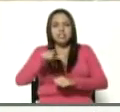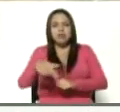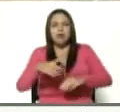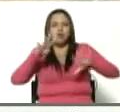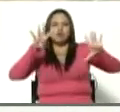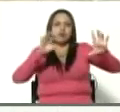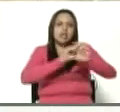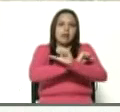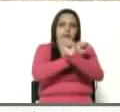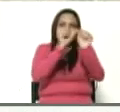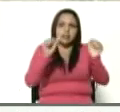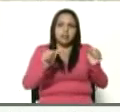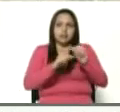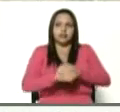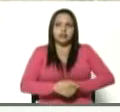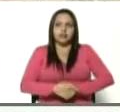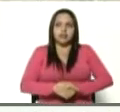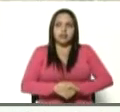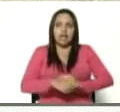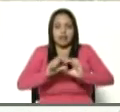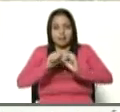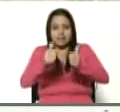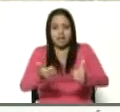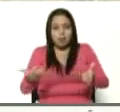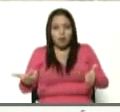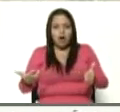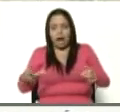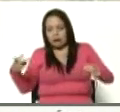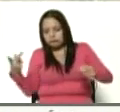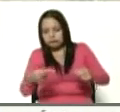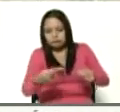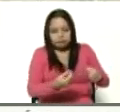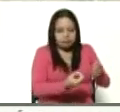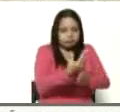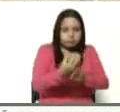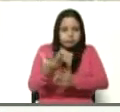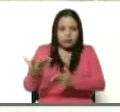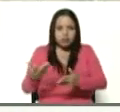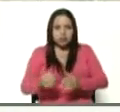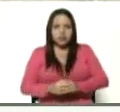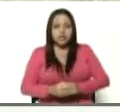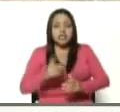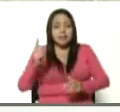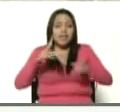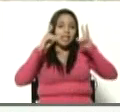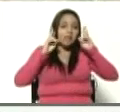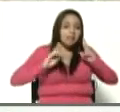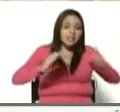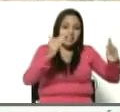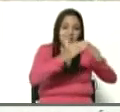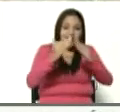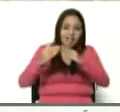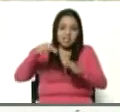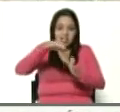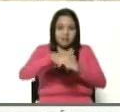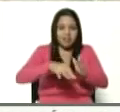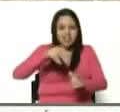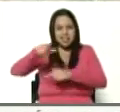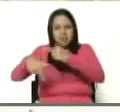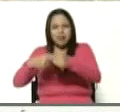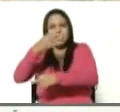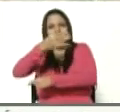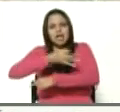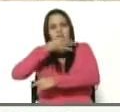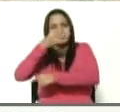colocamos en unas jornadas de esmalezamiento y limpieza de todo lo que es la casa de cultivo y luego en las horas de la